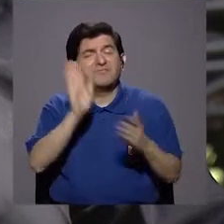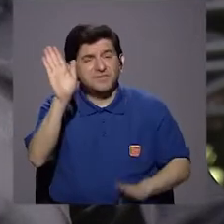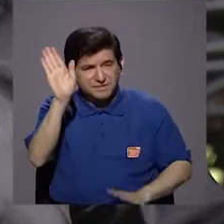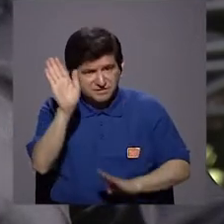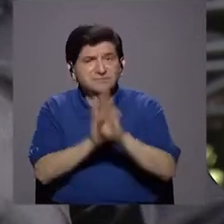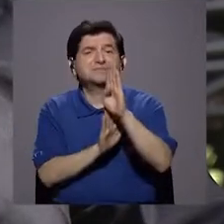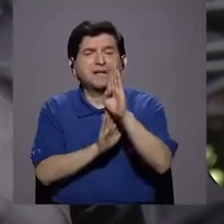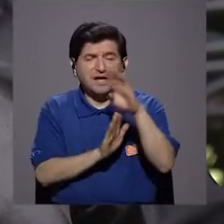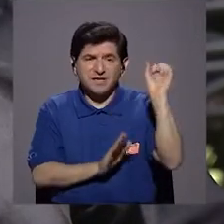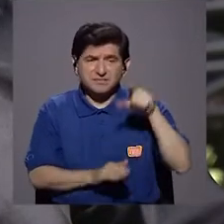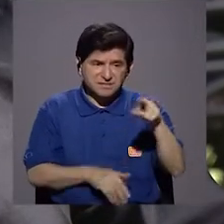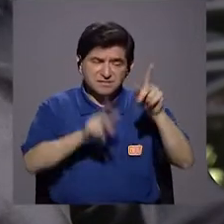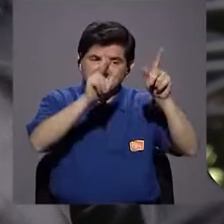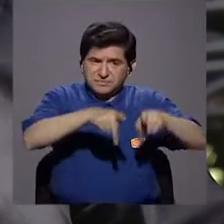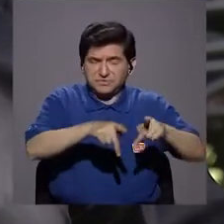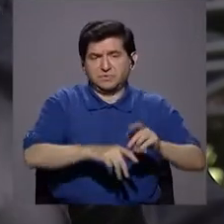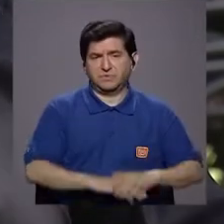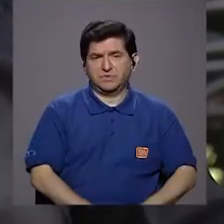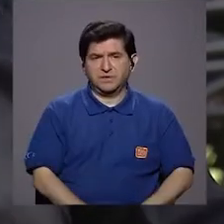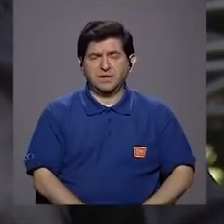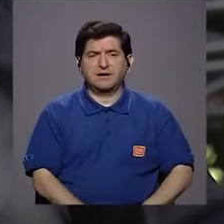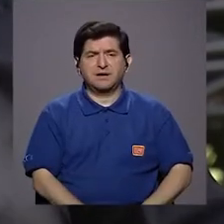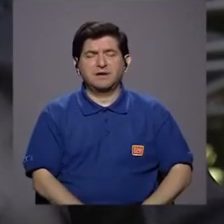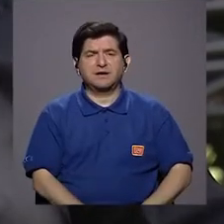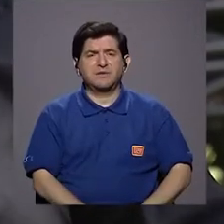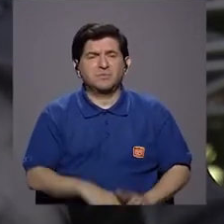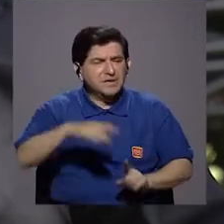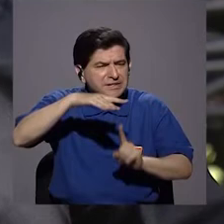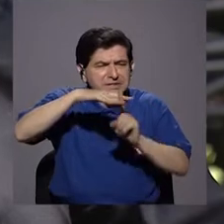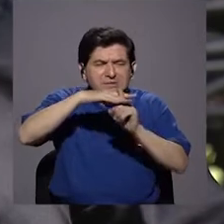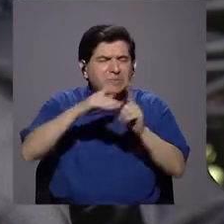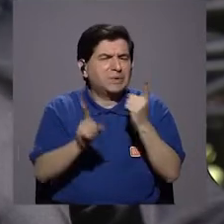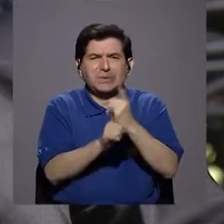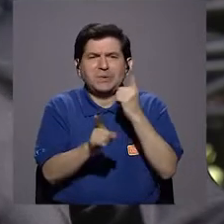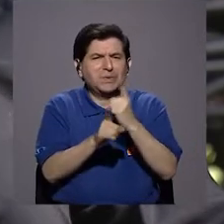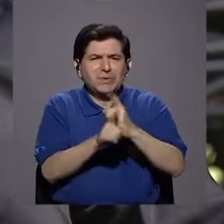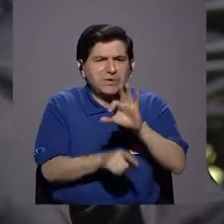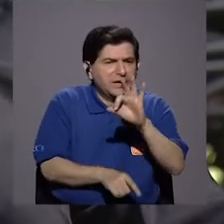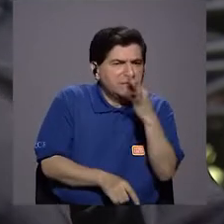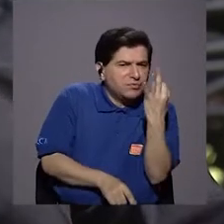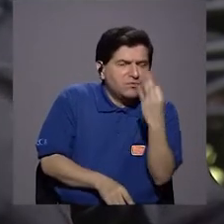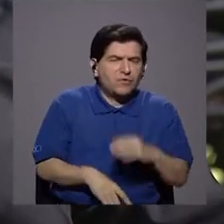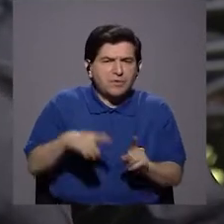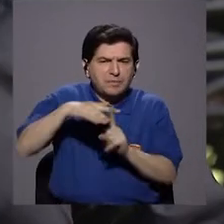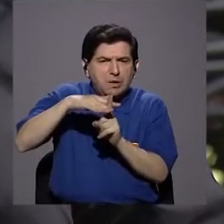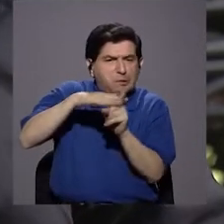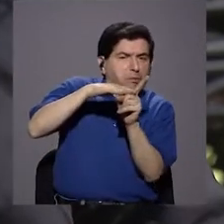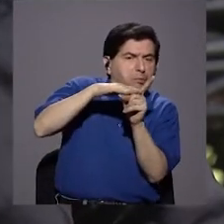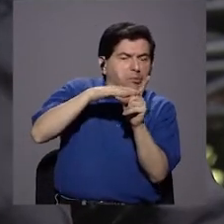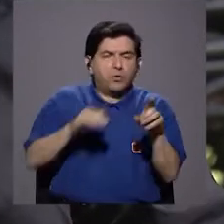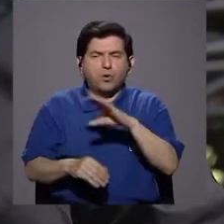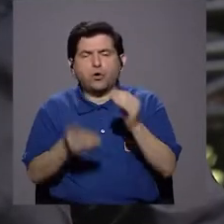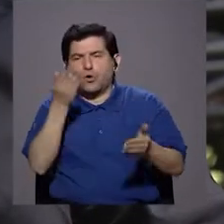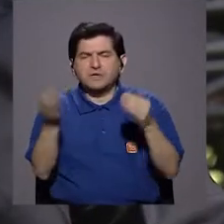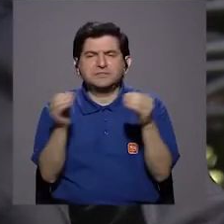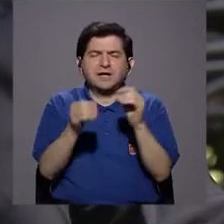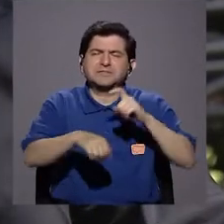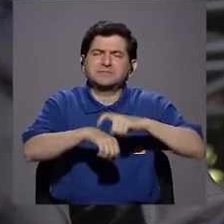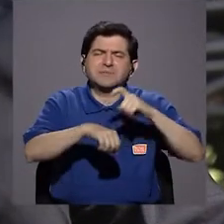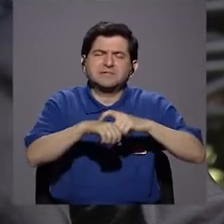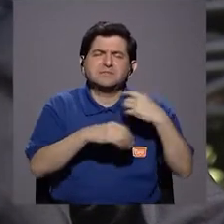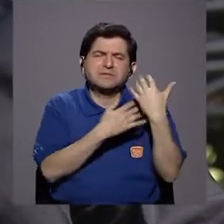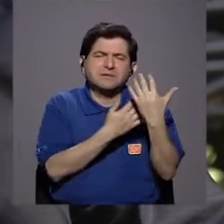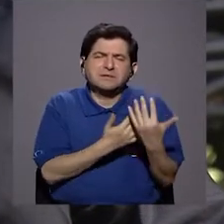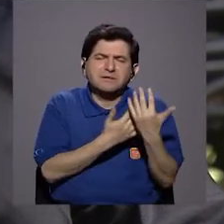desarrollo de ese paciente, como los dientes cuando no salen en la posición correcta o si un diente tarda más tiempo en